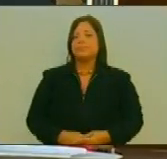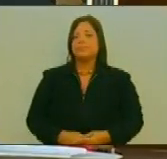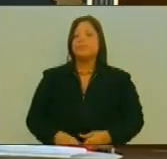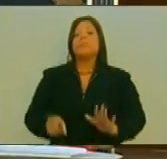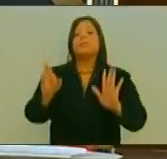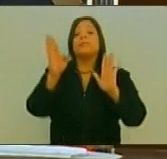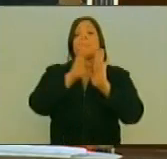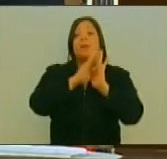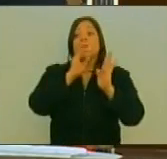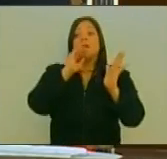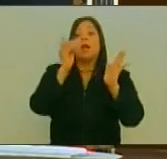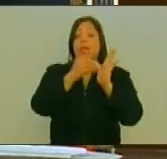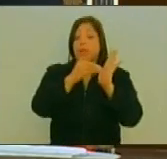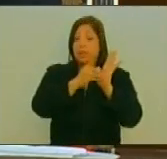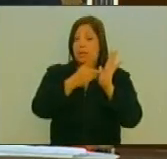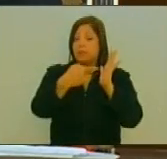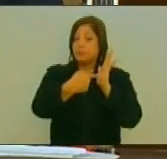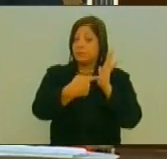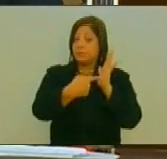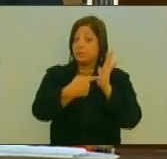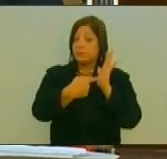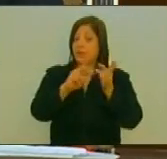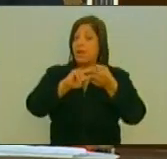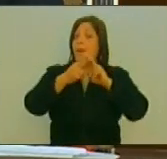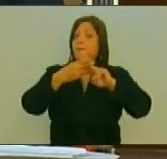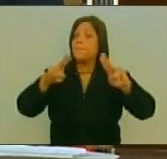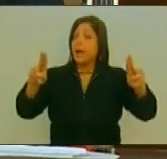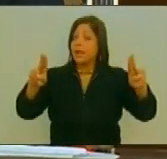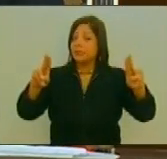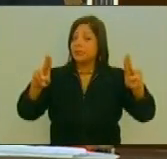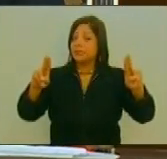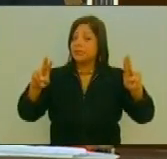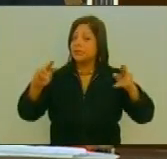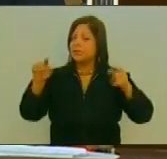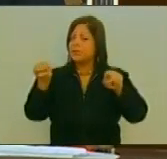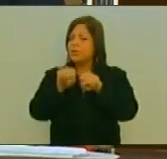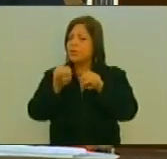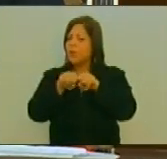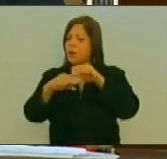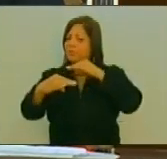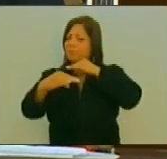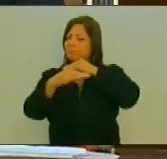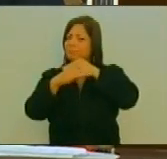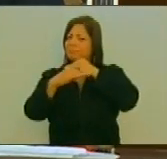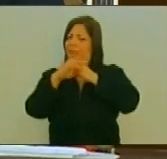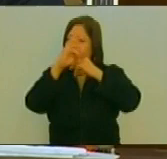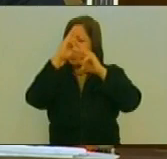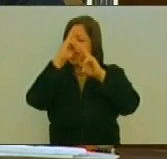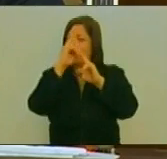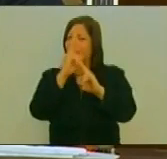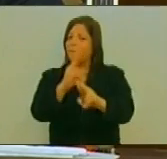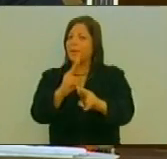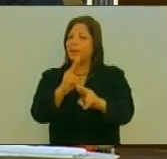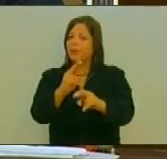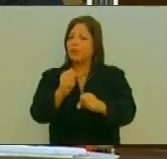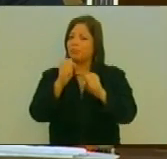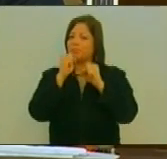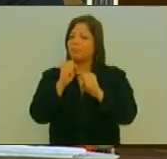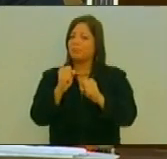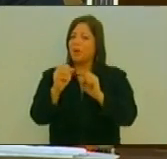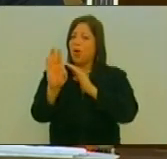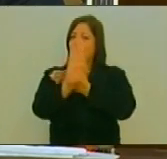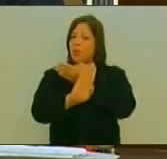Considerando Que la paz Se encuentra Asociada Indivisiblemente Al respeto Garantía Y